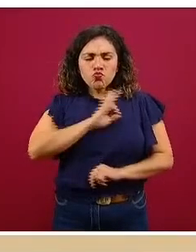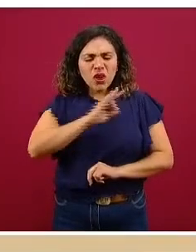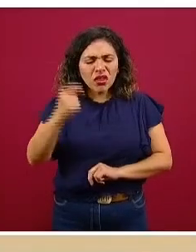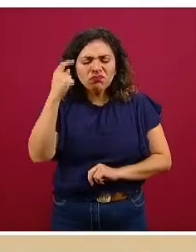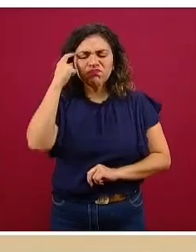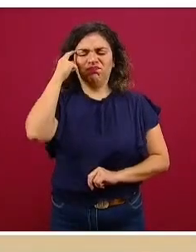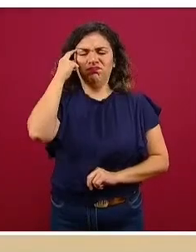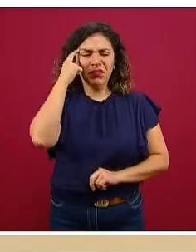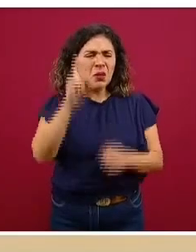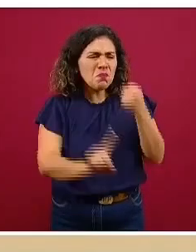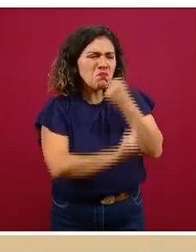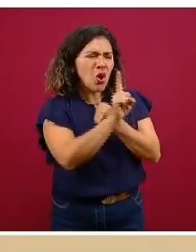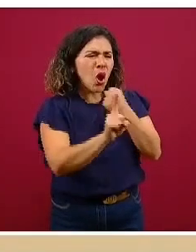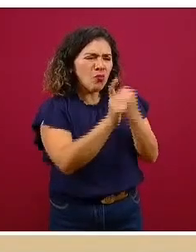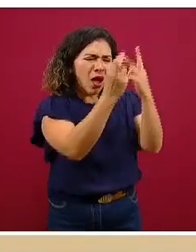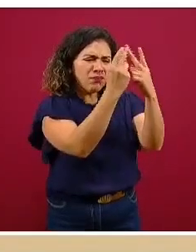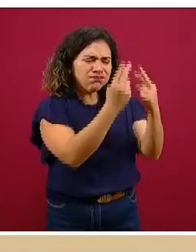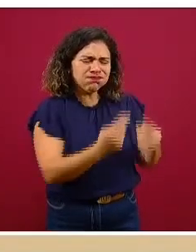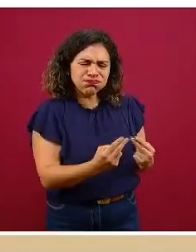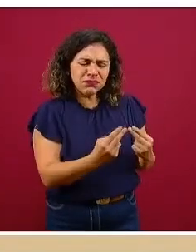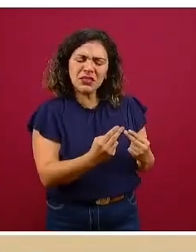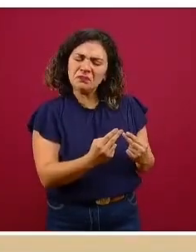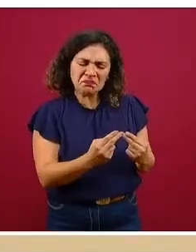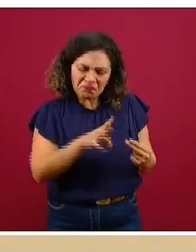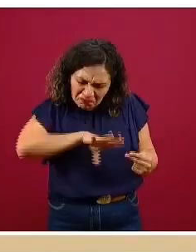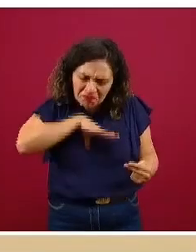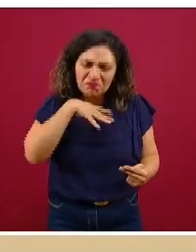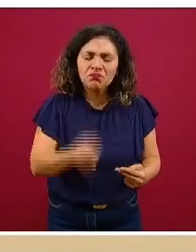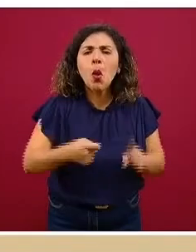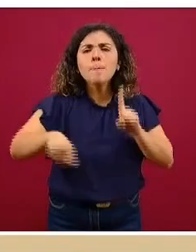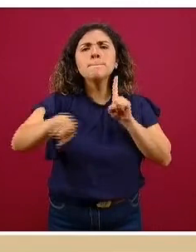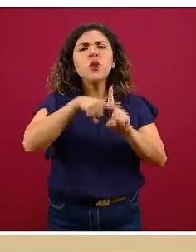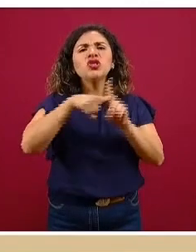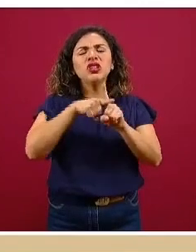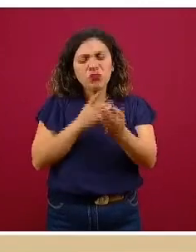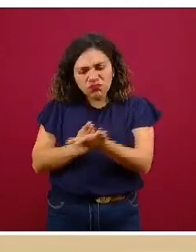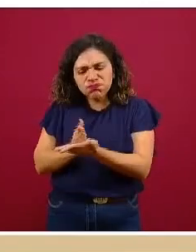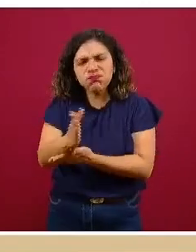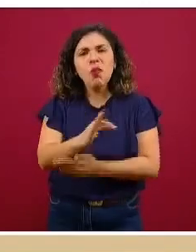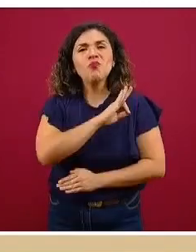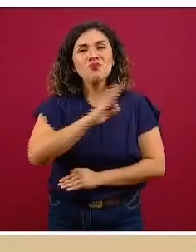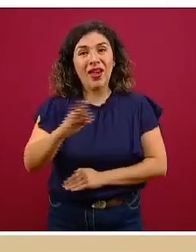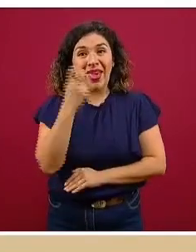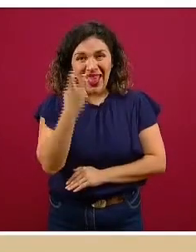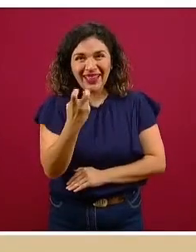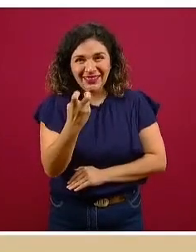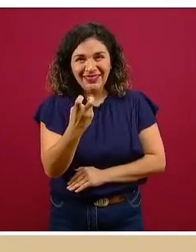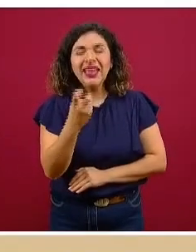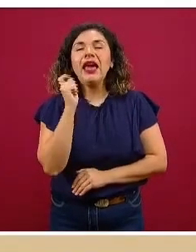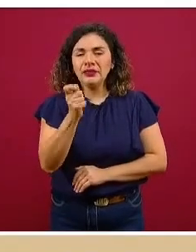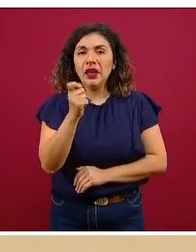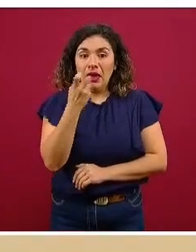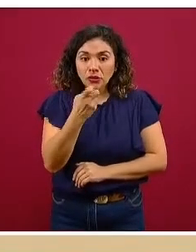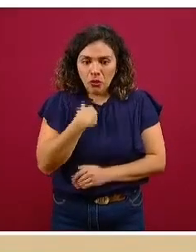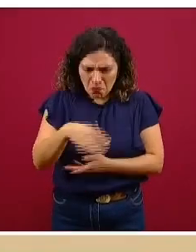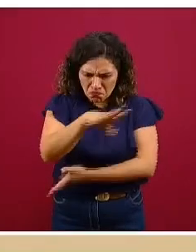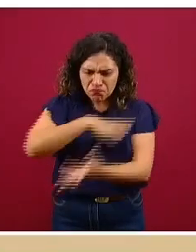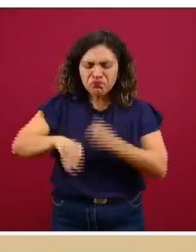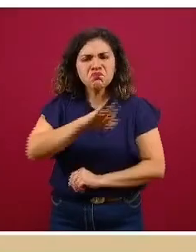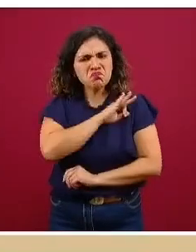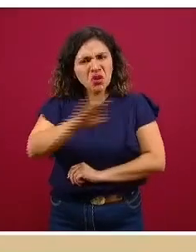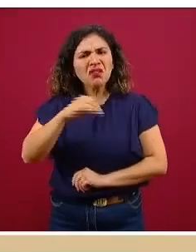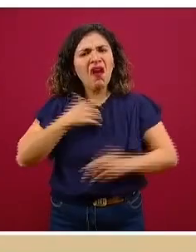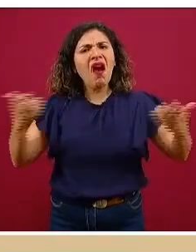a situaciones adversas, en este caso, por supuesto, esta pandemia. Y a partir de ello poder reconstruirnos